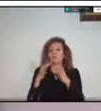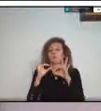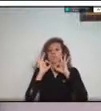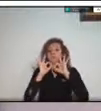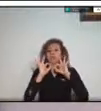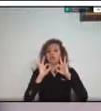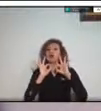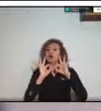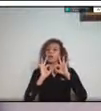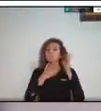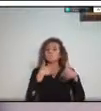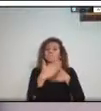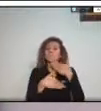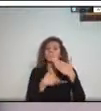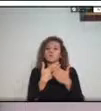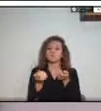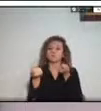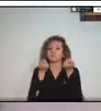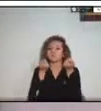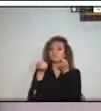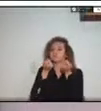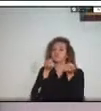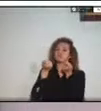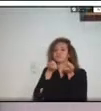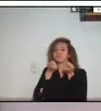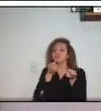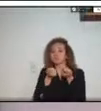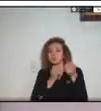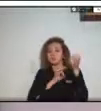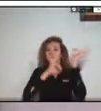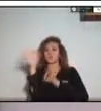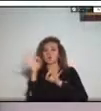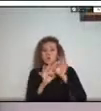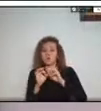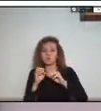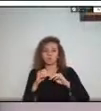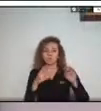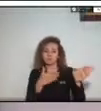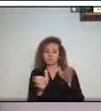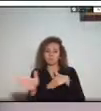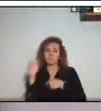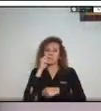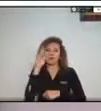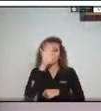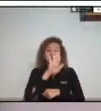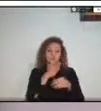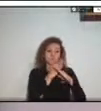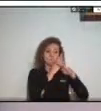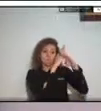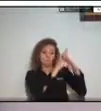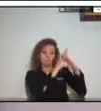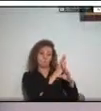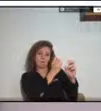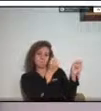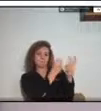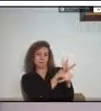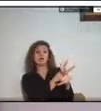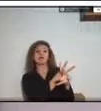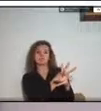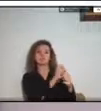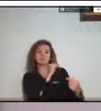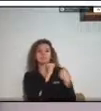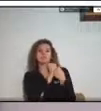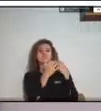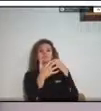territorial ambiental incorporando la gestión del riesgo de desastres con apoyo en los sistemas de información geográfica